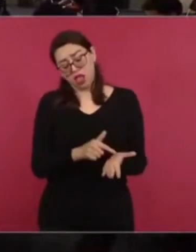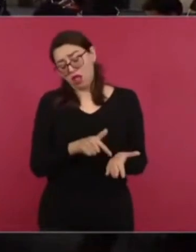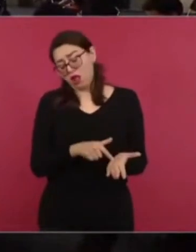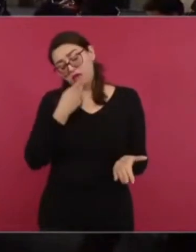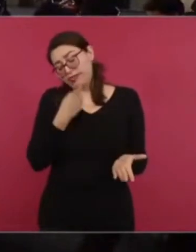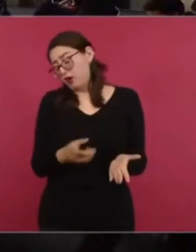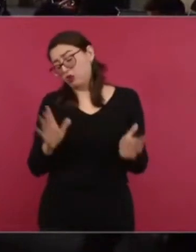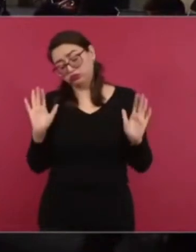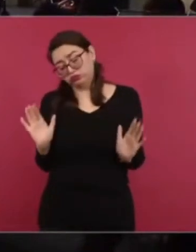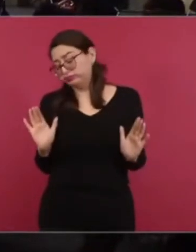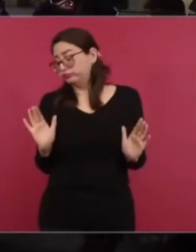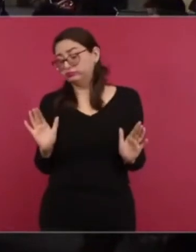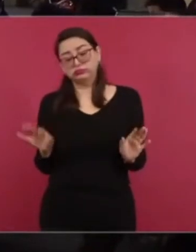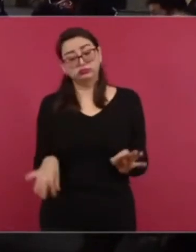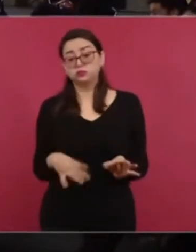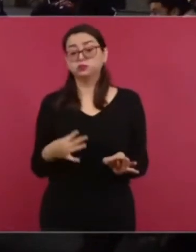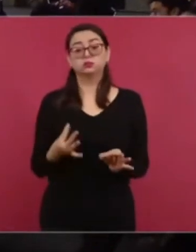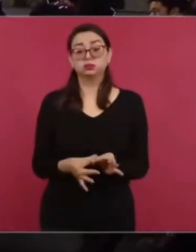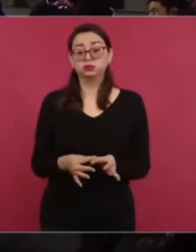y ya